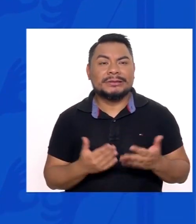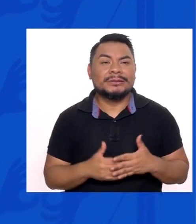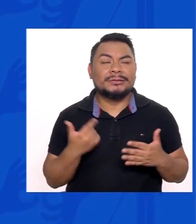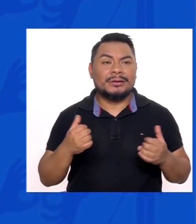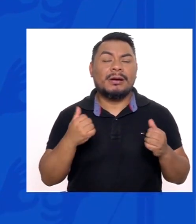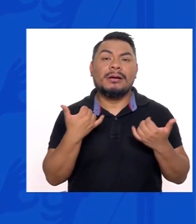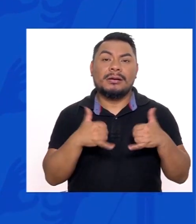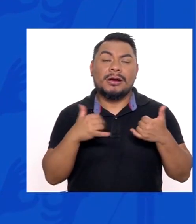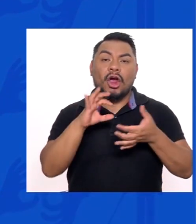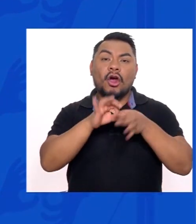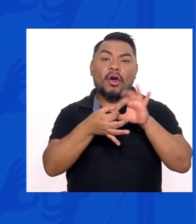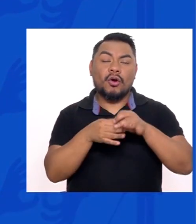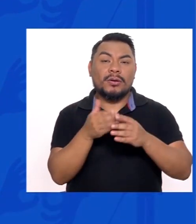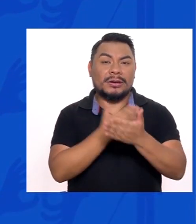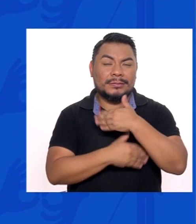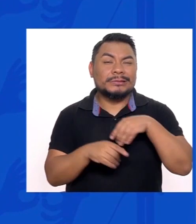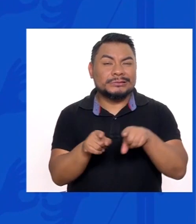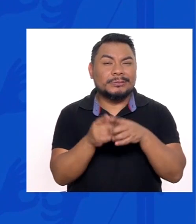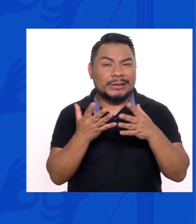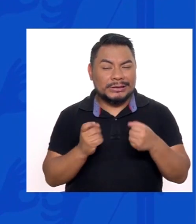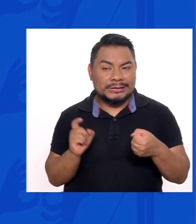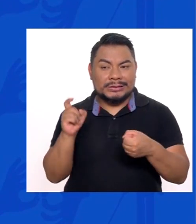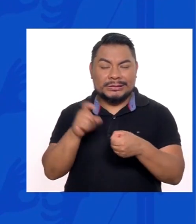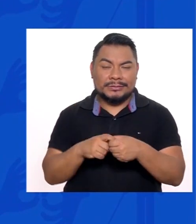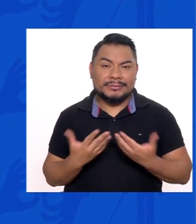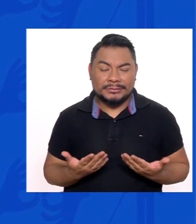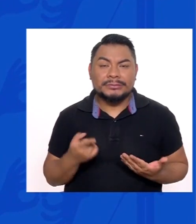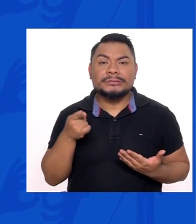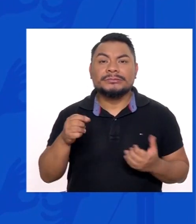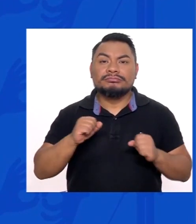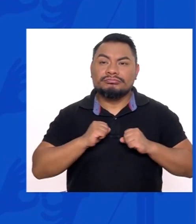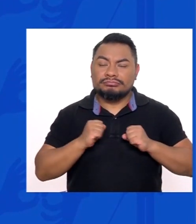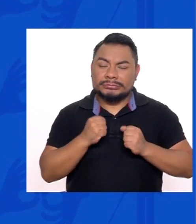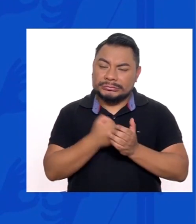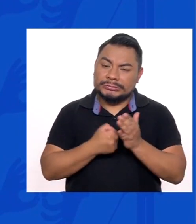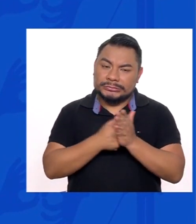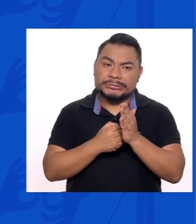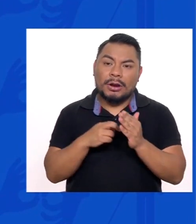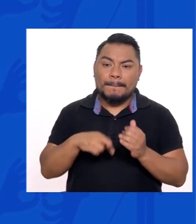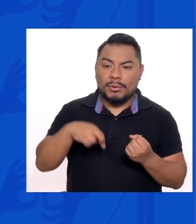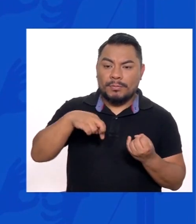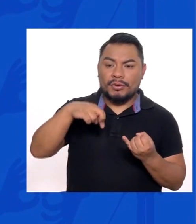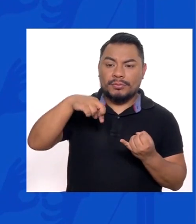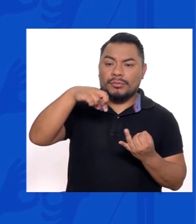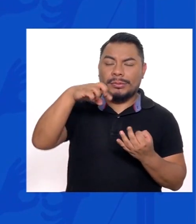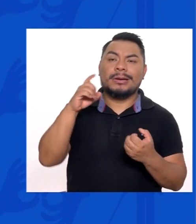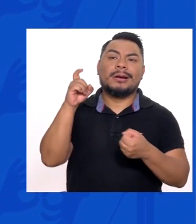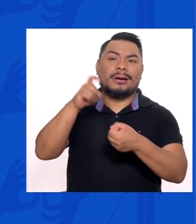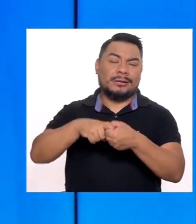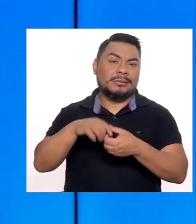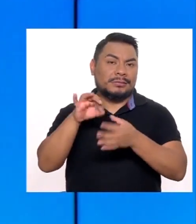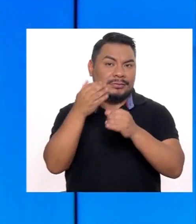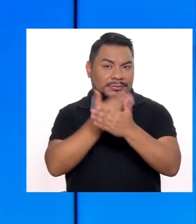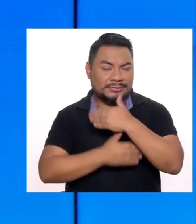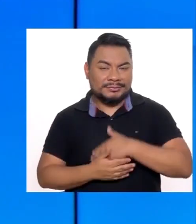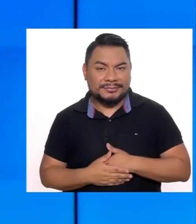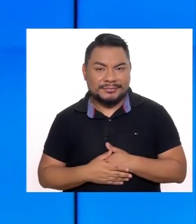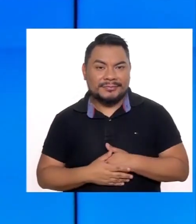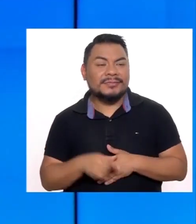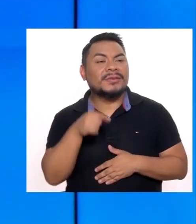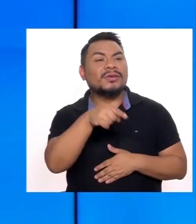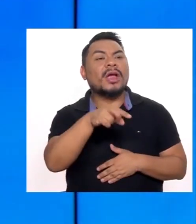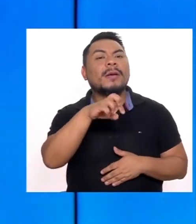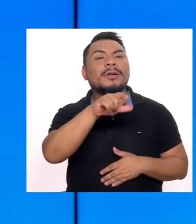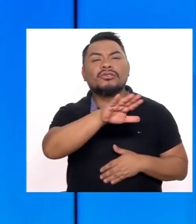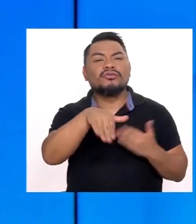Paralimpiada Este... Que sería un sueño De un deportista Participar en una Paralimpiada Pilar, y tú Con